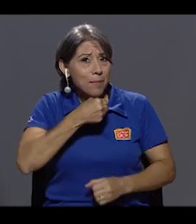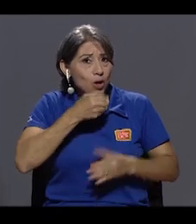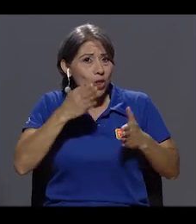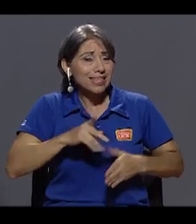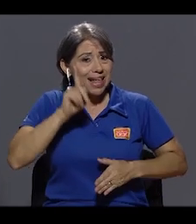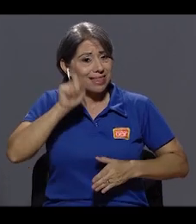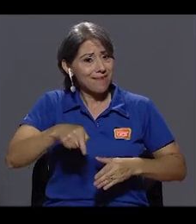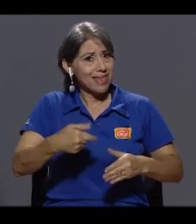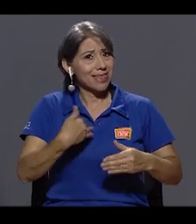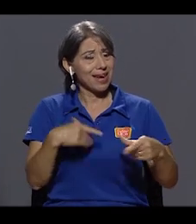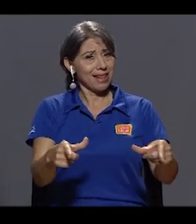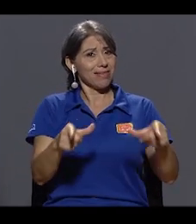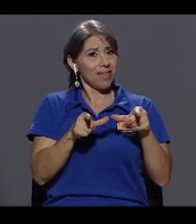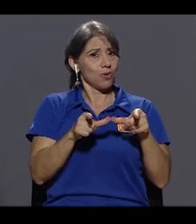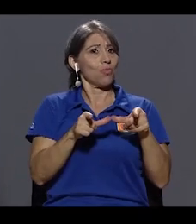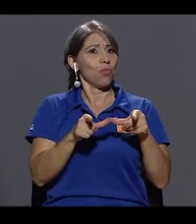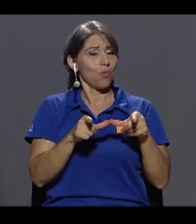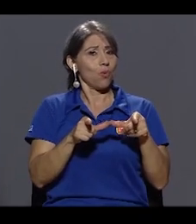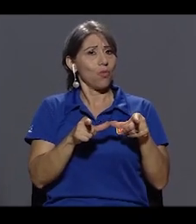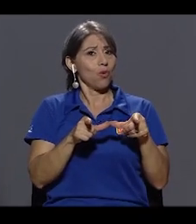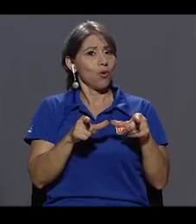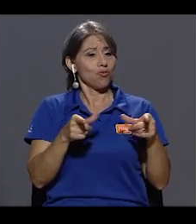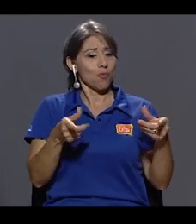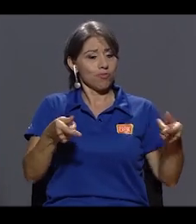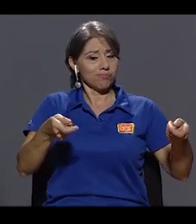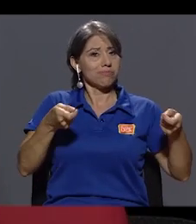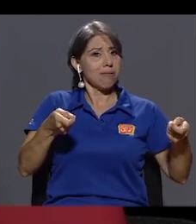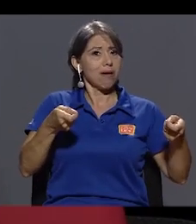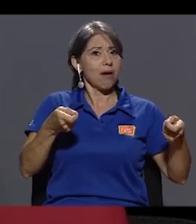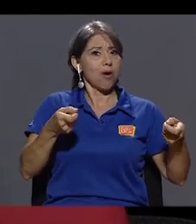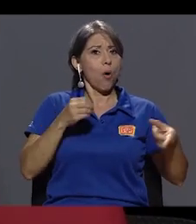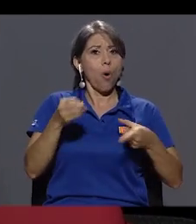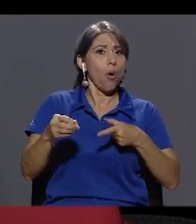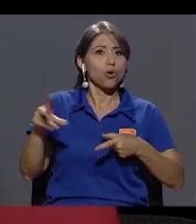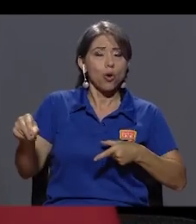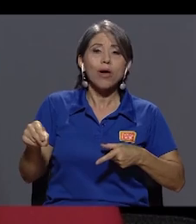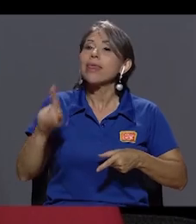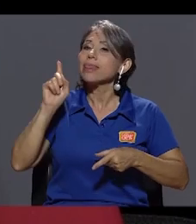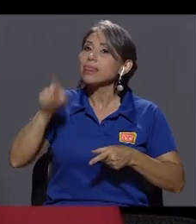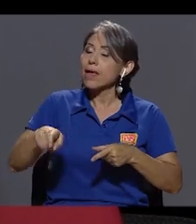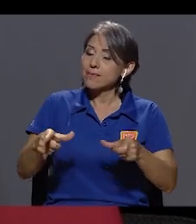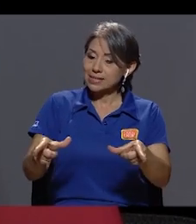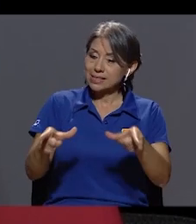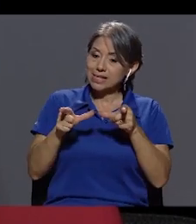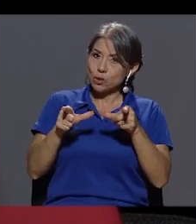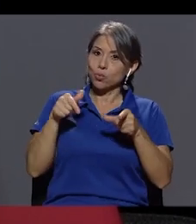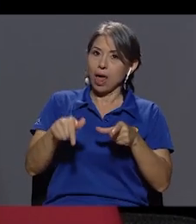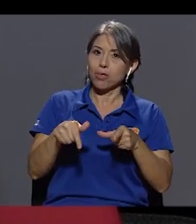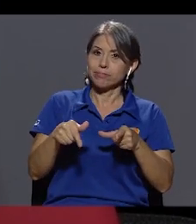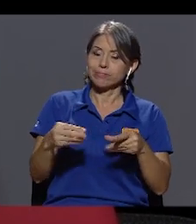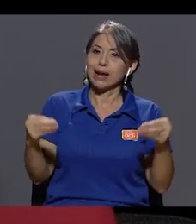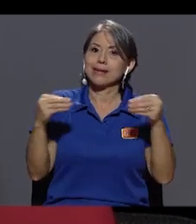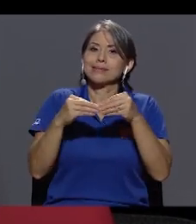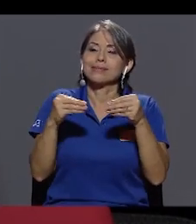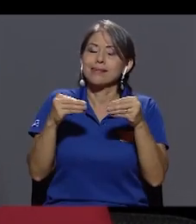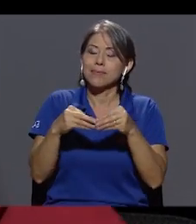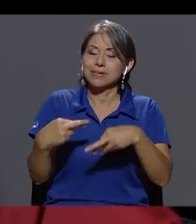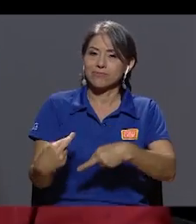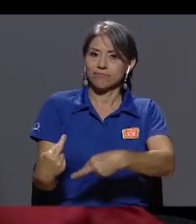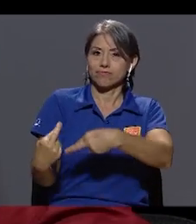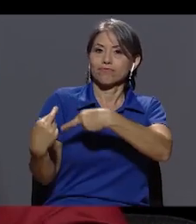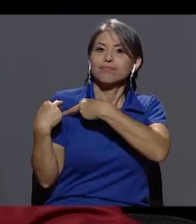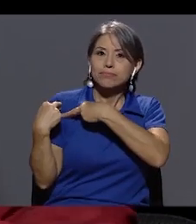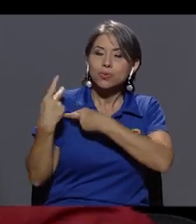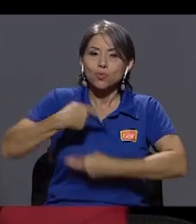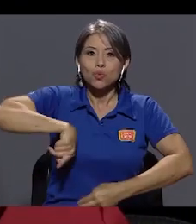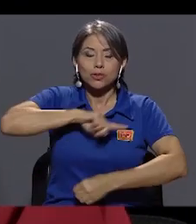periodistas deben de tener título versus el no tenerlo? Tiene que ser titulado para que sea un poco más responsable